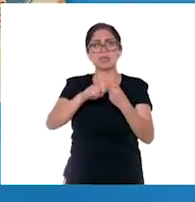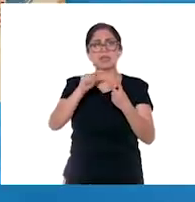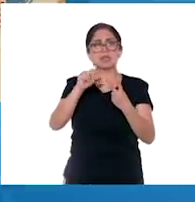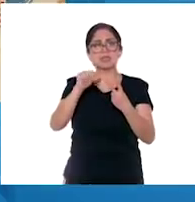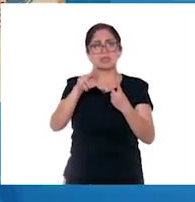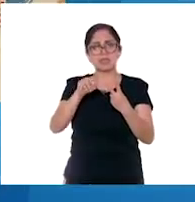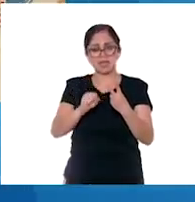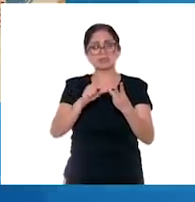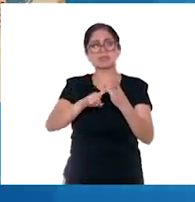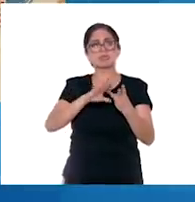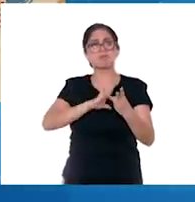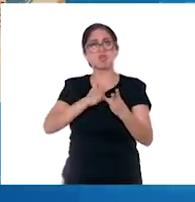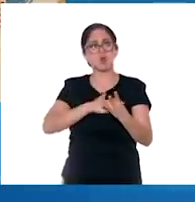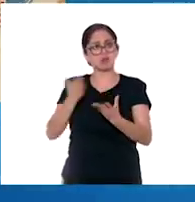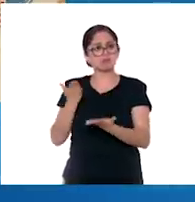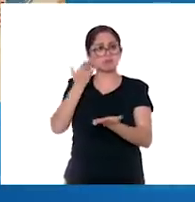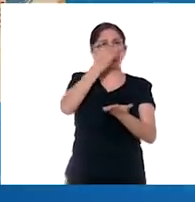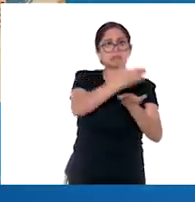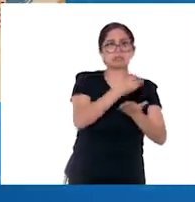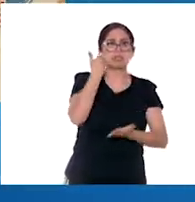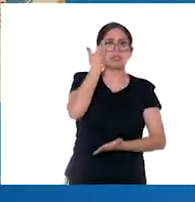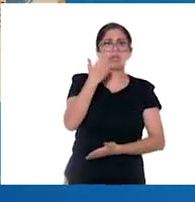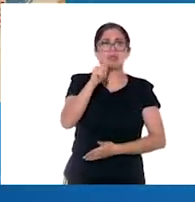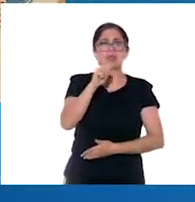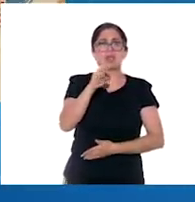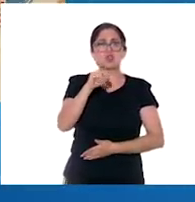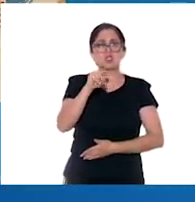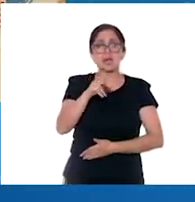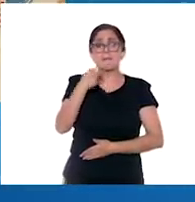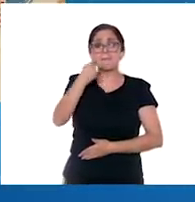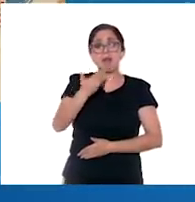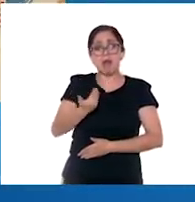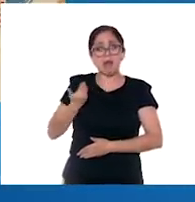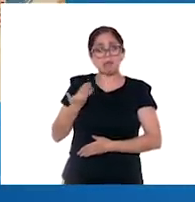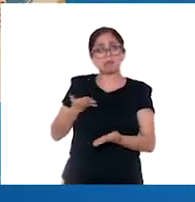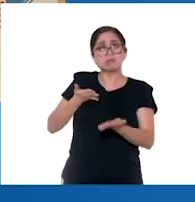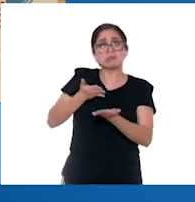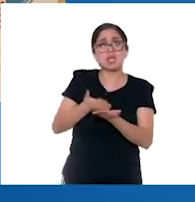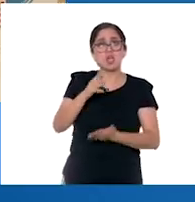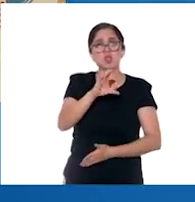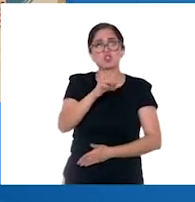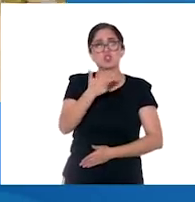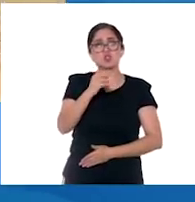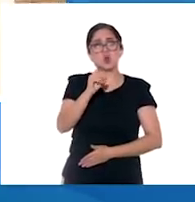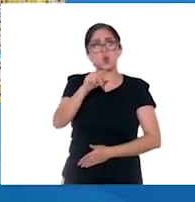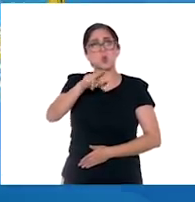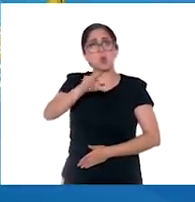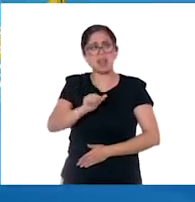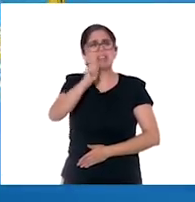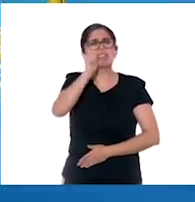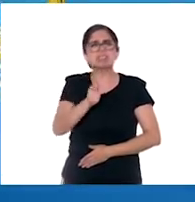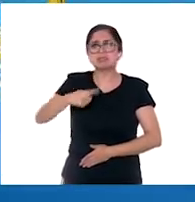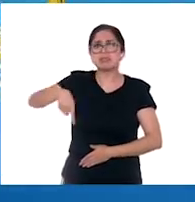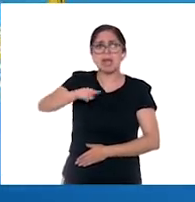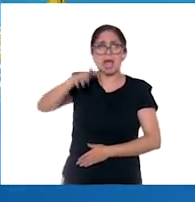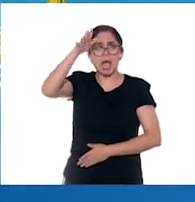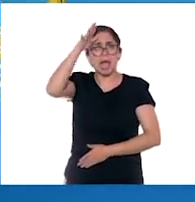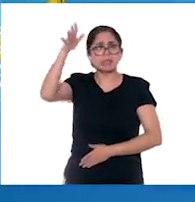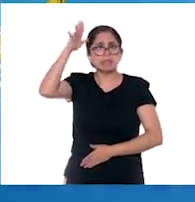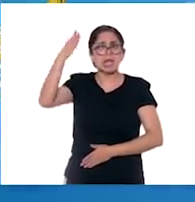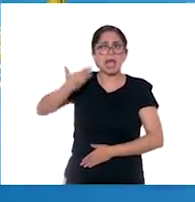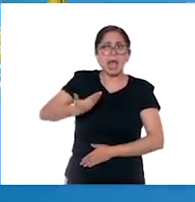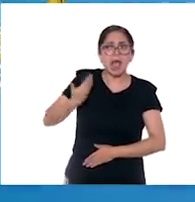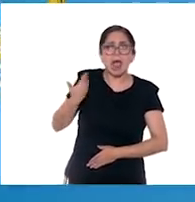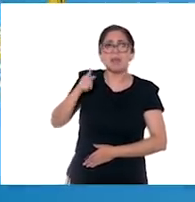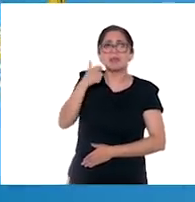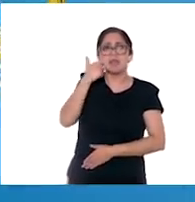marchaban hacia Tenochtitlán, pero antes pararían en Cholula. Estando ahí, corrieron los rumores de que los aztecas tenían preparada una emboscada contra